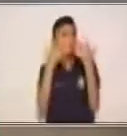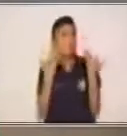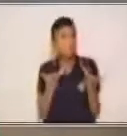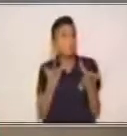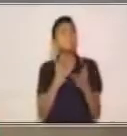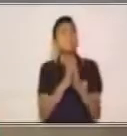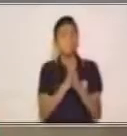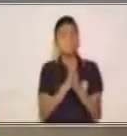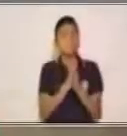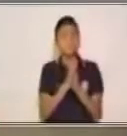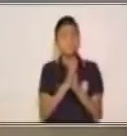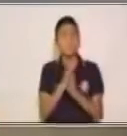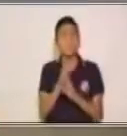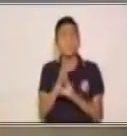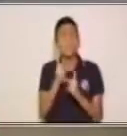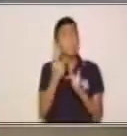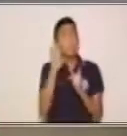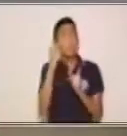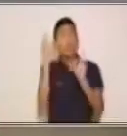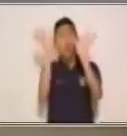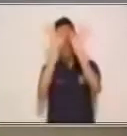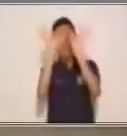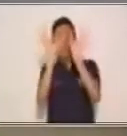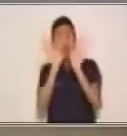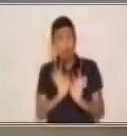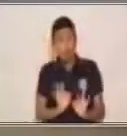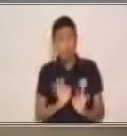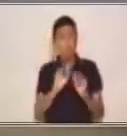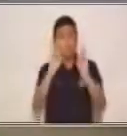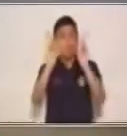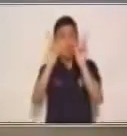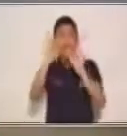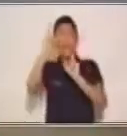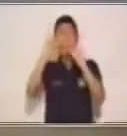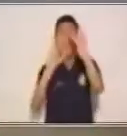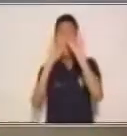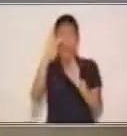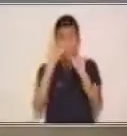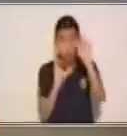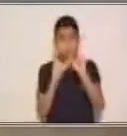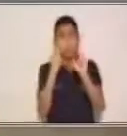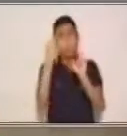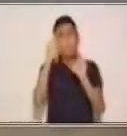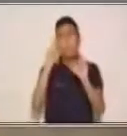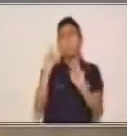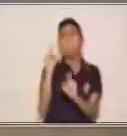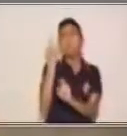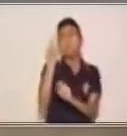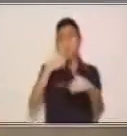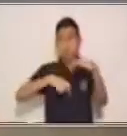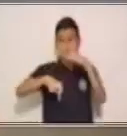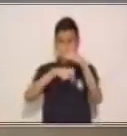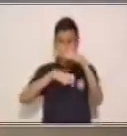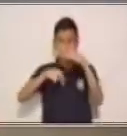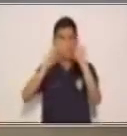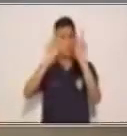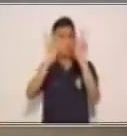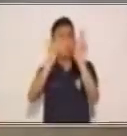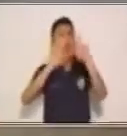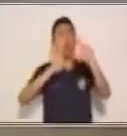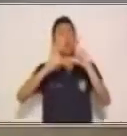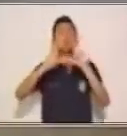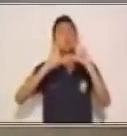tema de estados de ánimo por medio de gestos para el grado de Primero Primaria de Comunicación y Lenguaje.